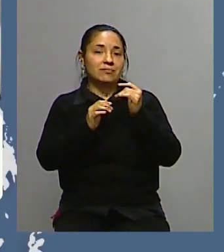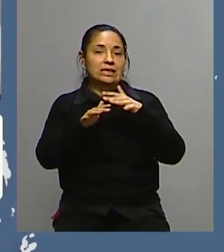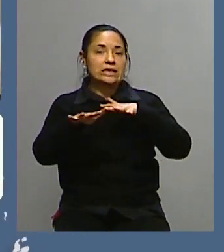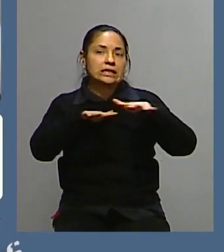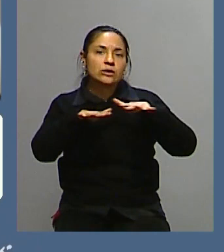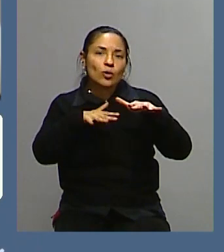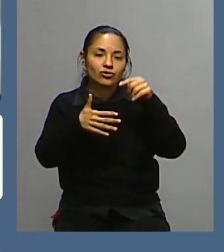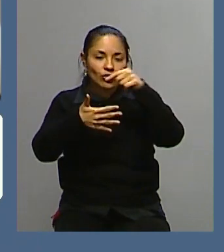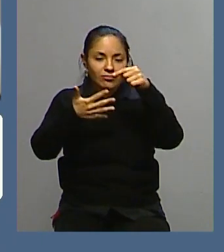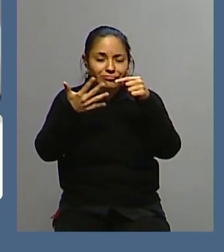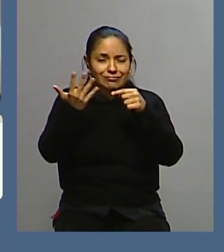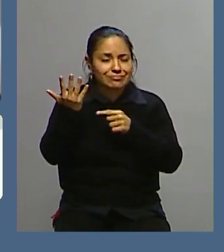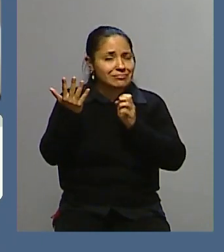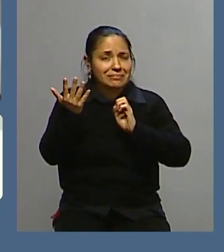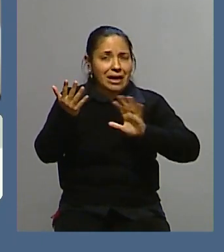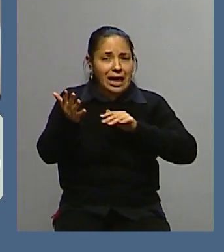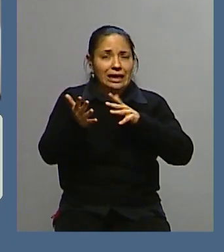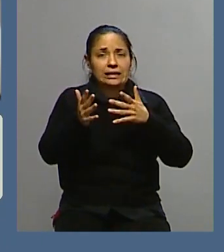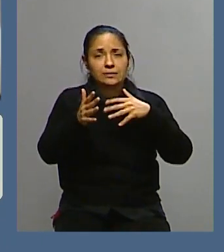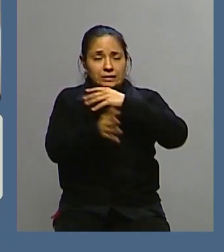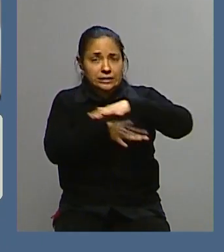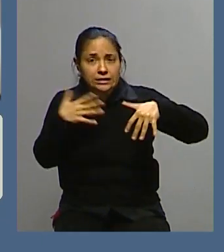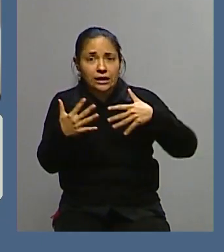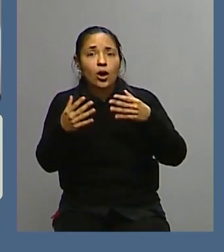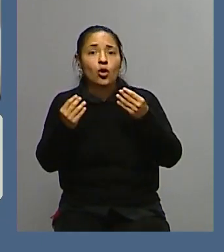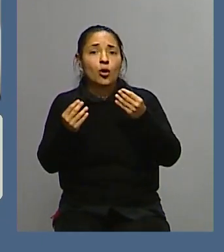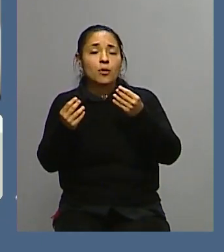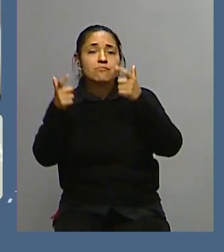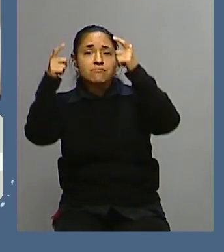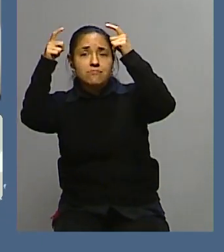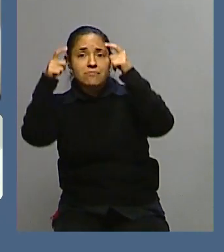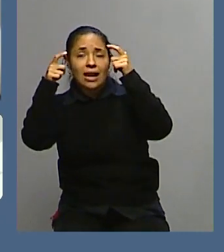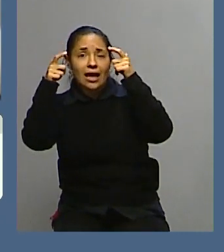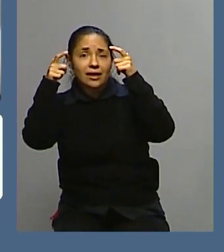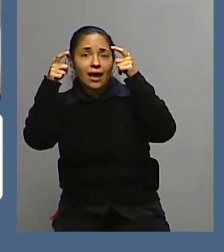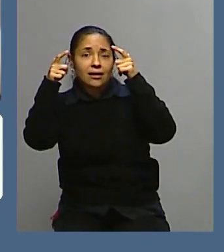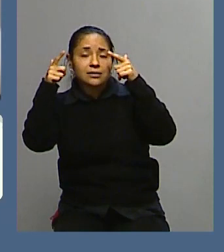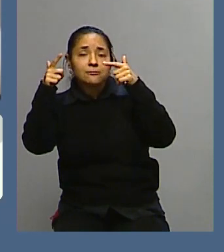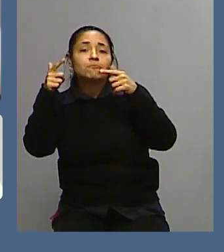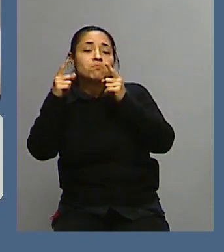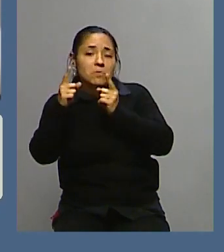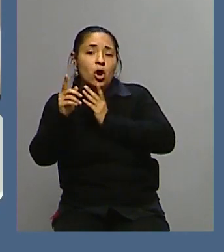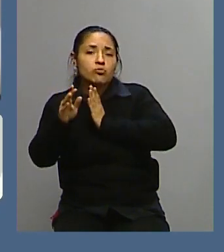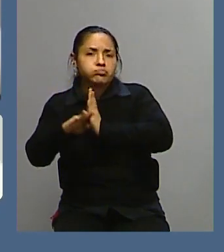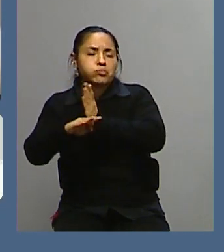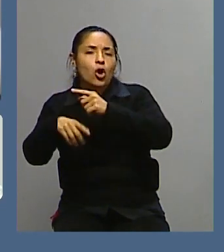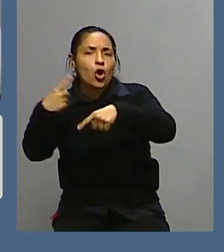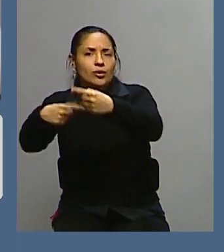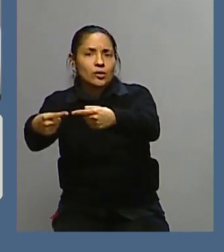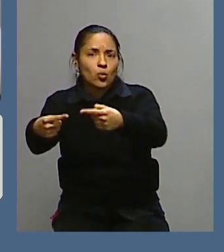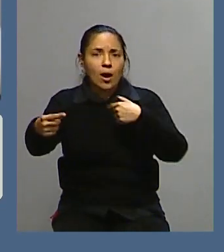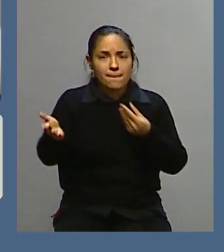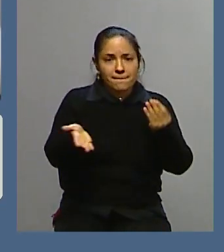socavan la legitimidad que existe en torno a la monarquía como institución, y fortalece o no las ideas